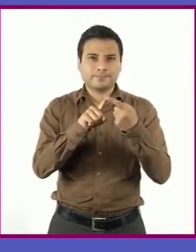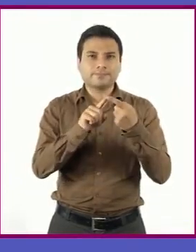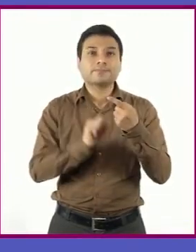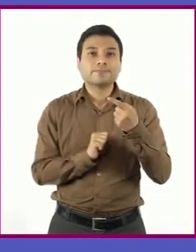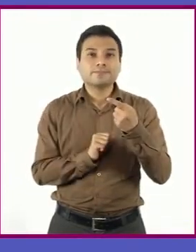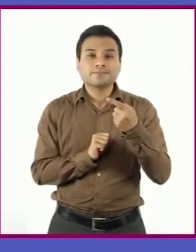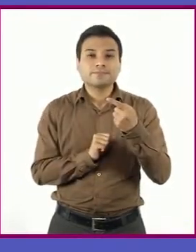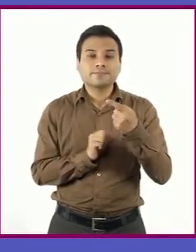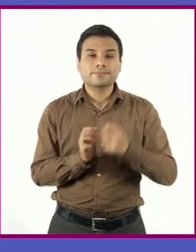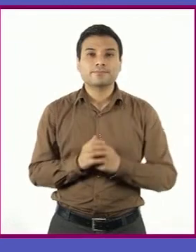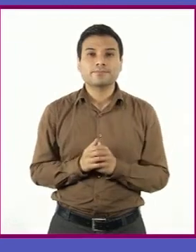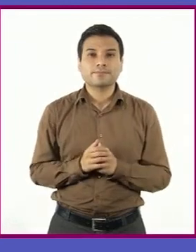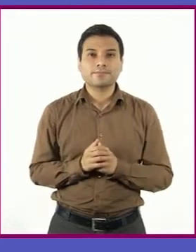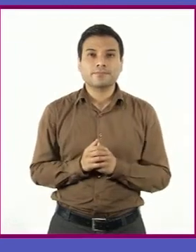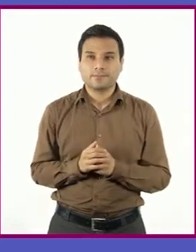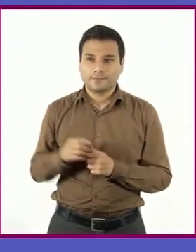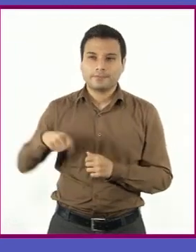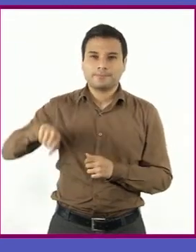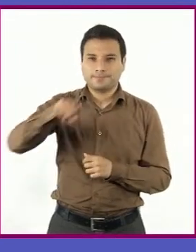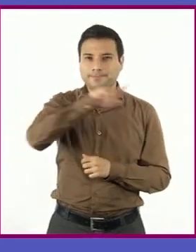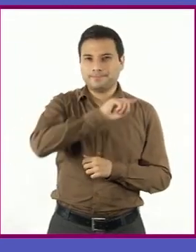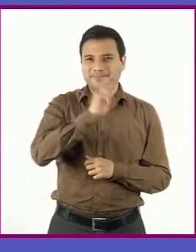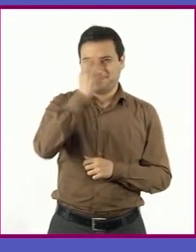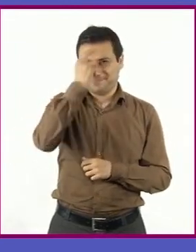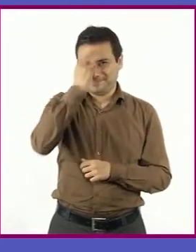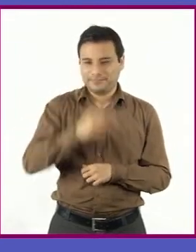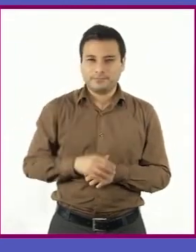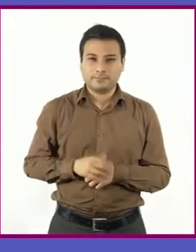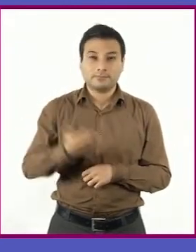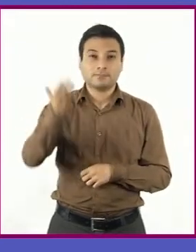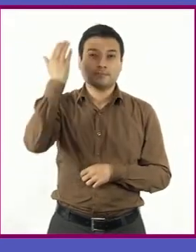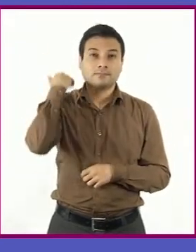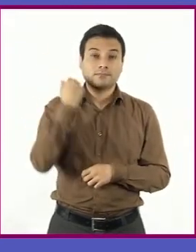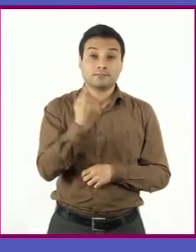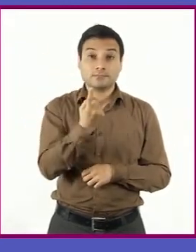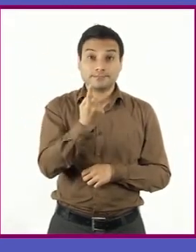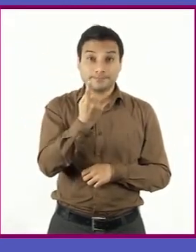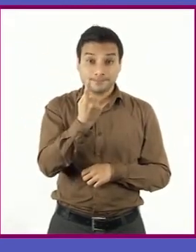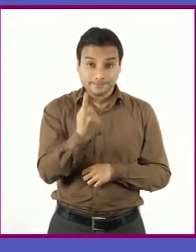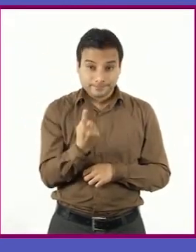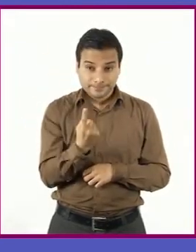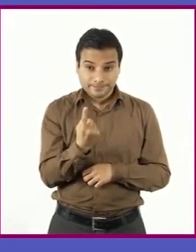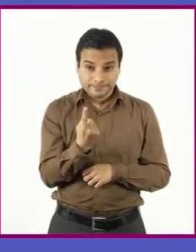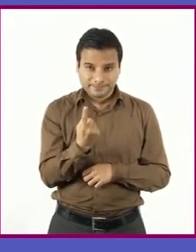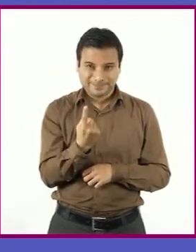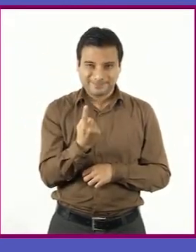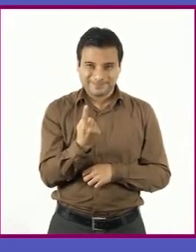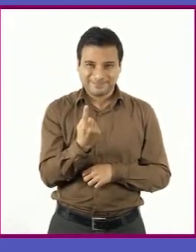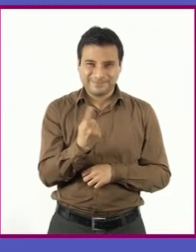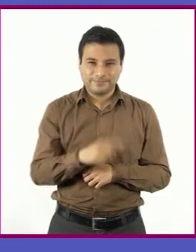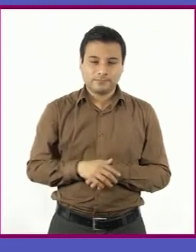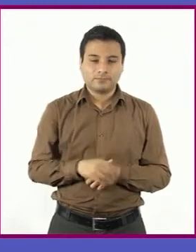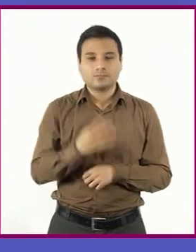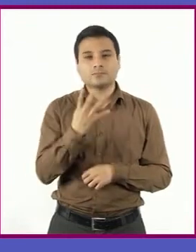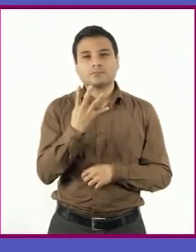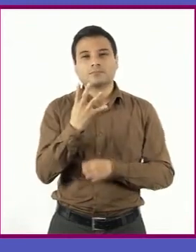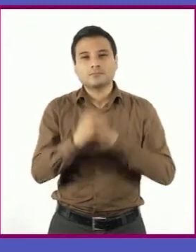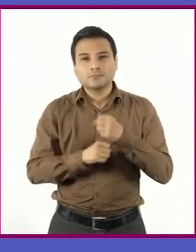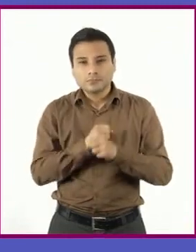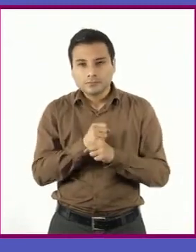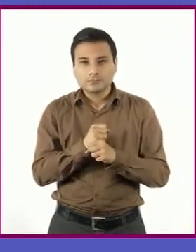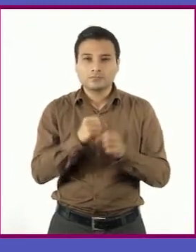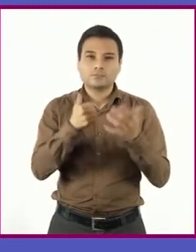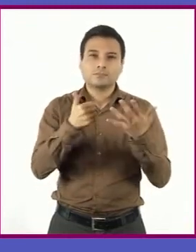trata de que nosotros recordemos desde que éramos niños, nuestra primera infancia, nuestros cuatro años, nuestros seis